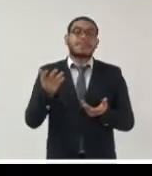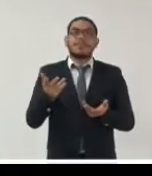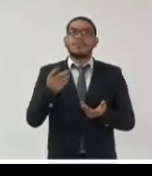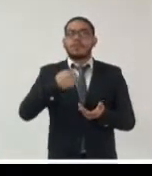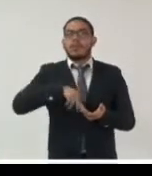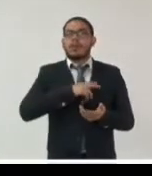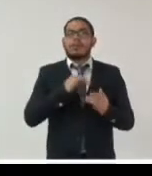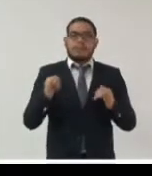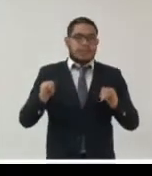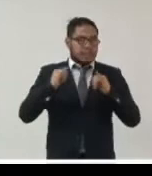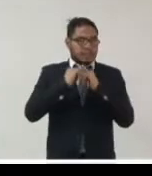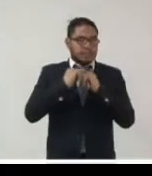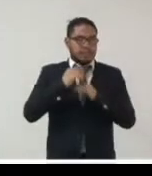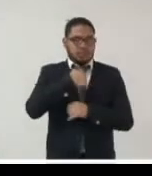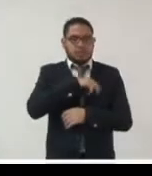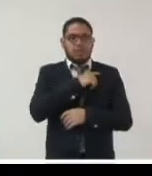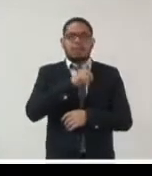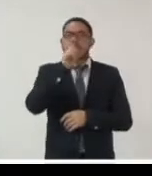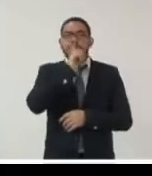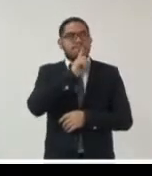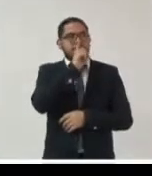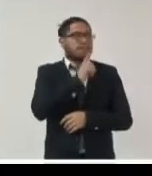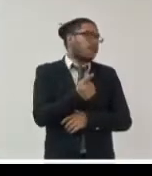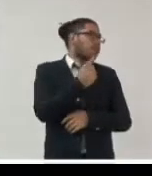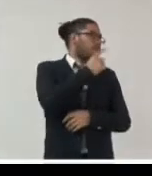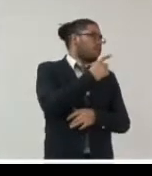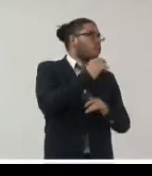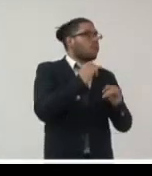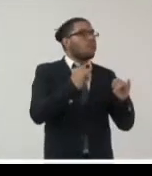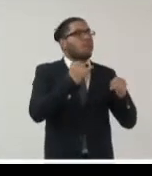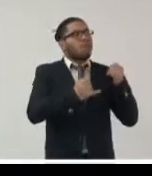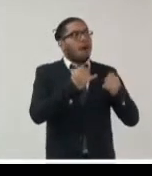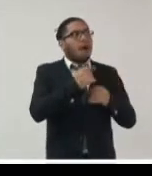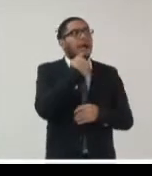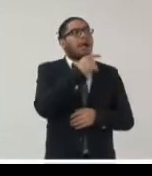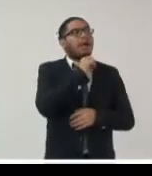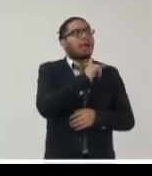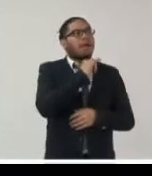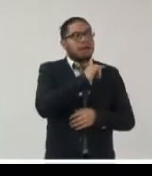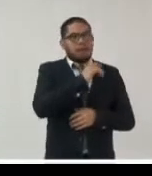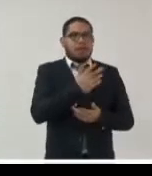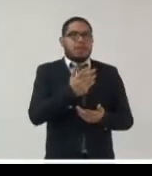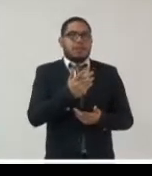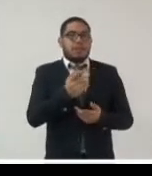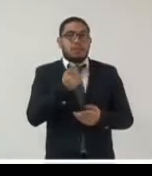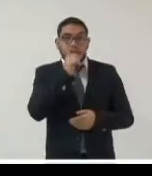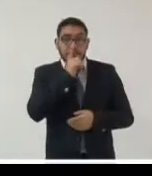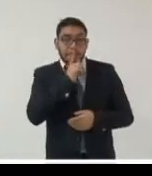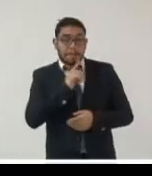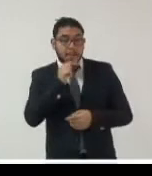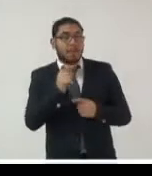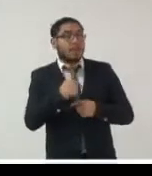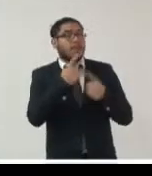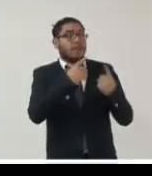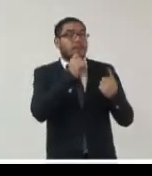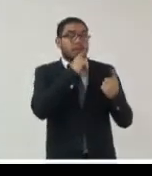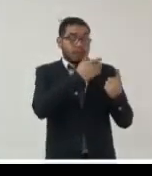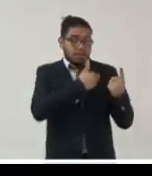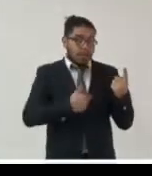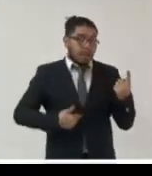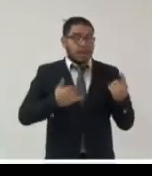instituciones estamos mintiendo para los jueces estamos mintiendo para un presidente de un senado federal